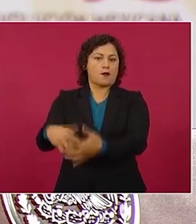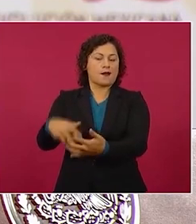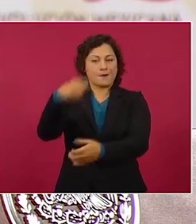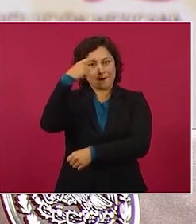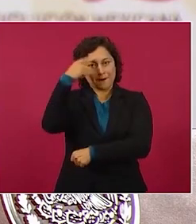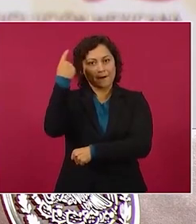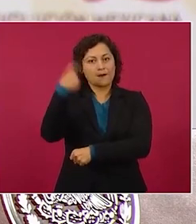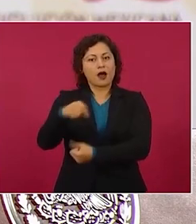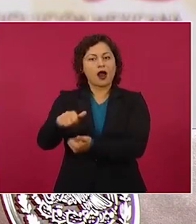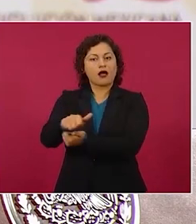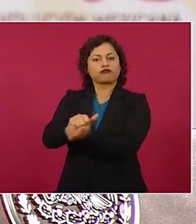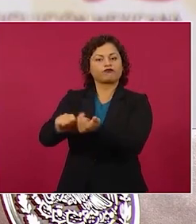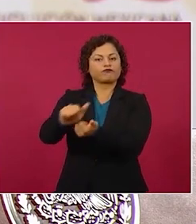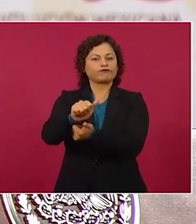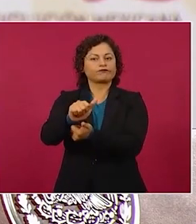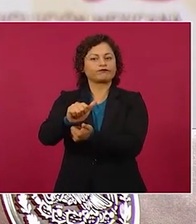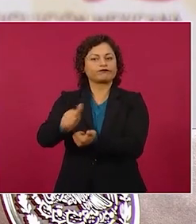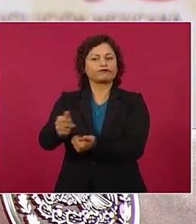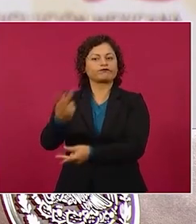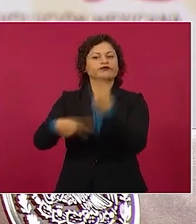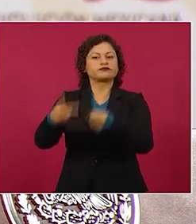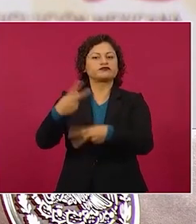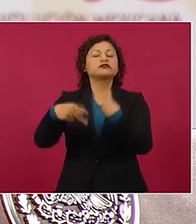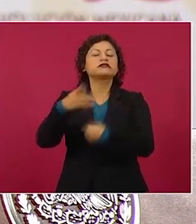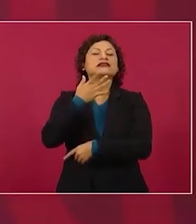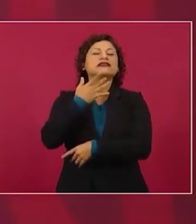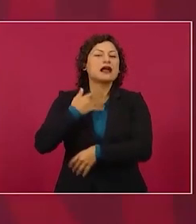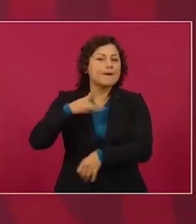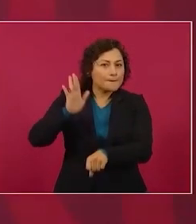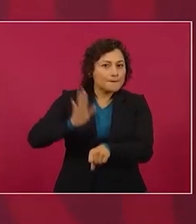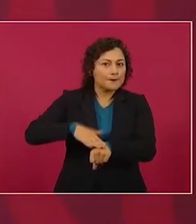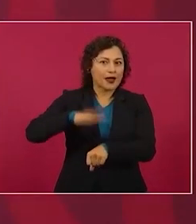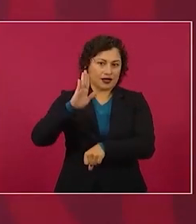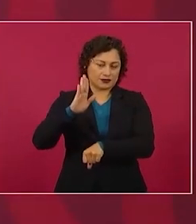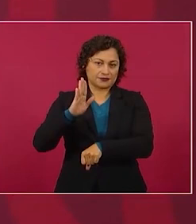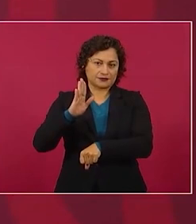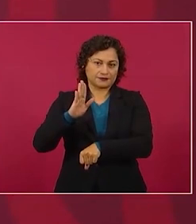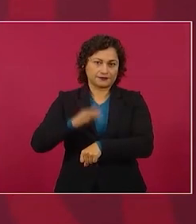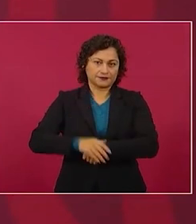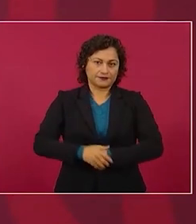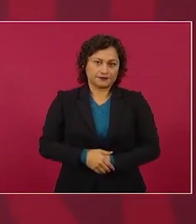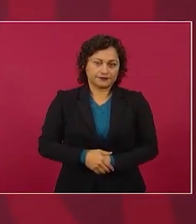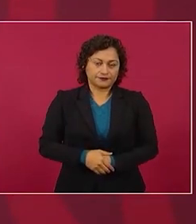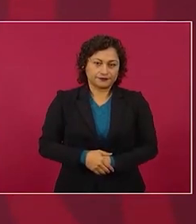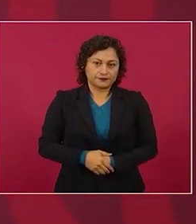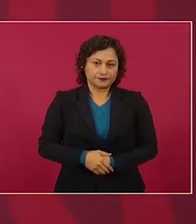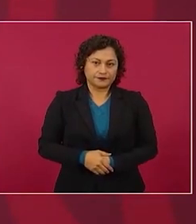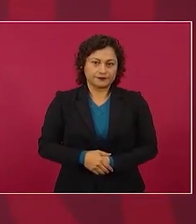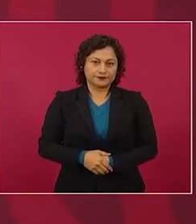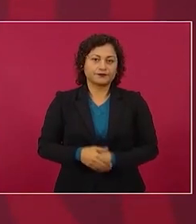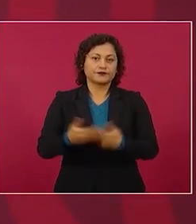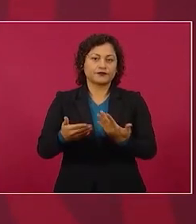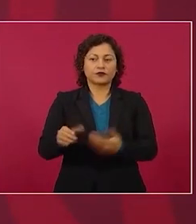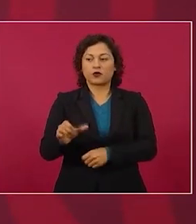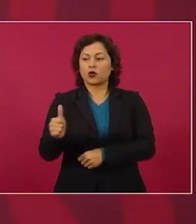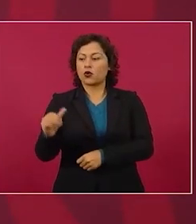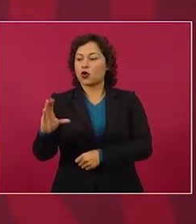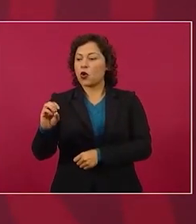gasolinas y no producir combustóleo.